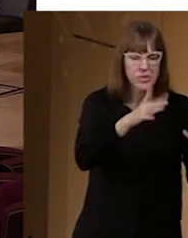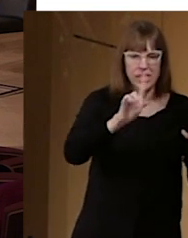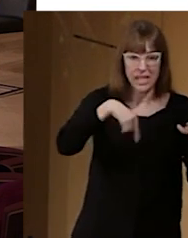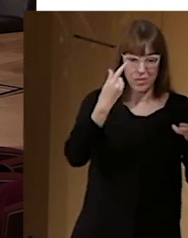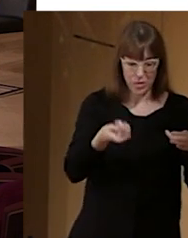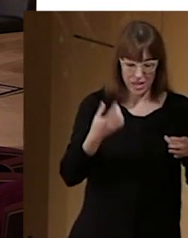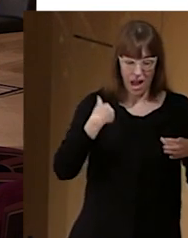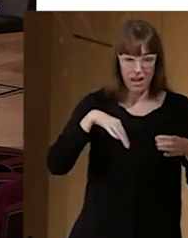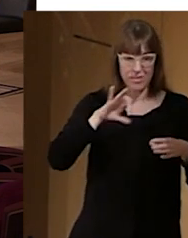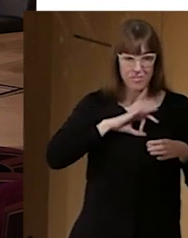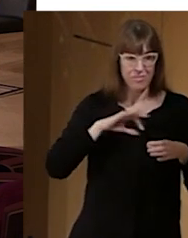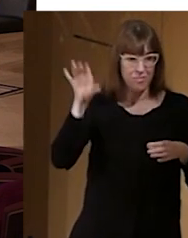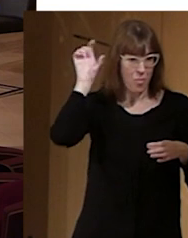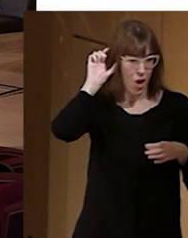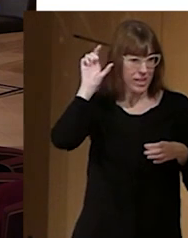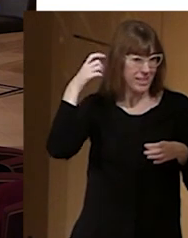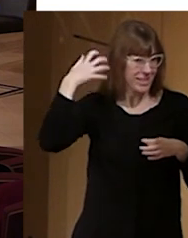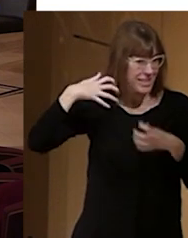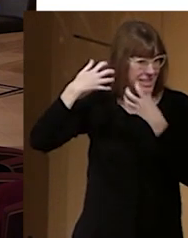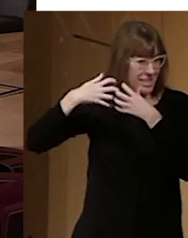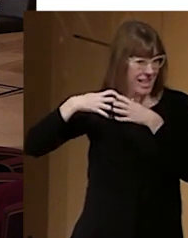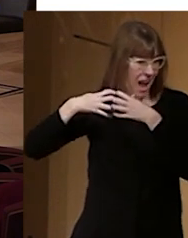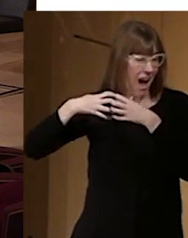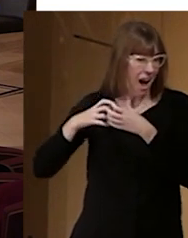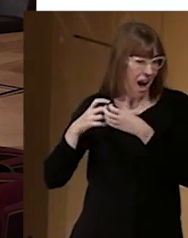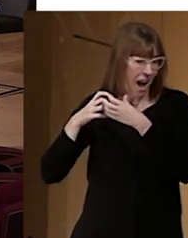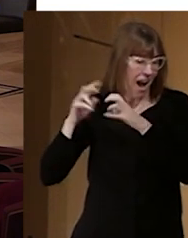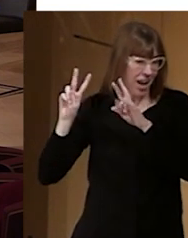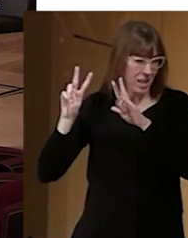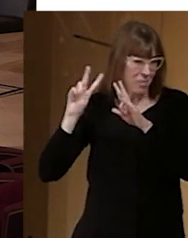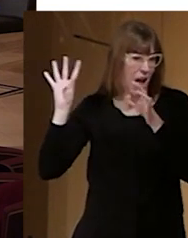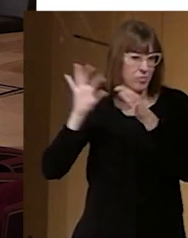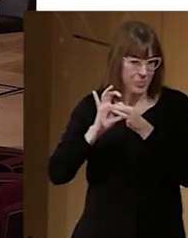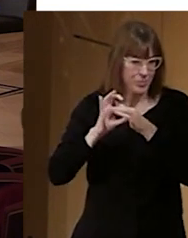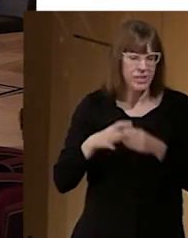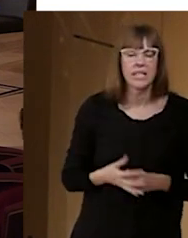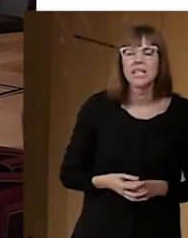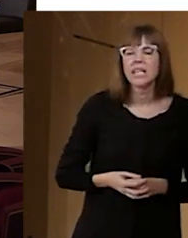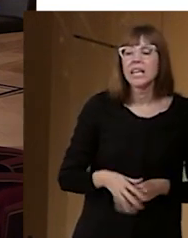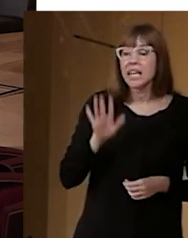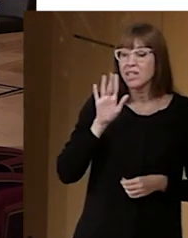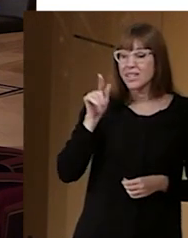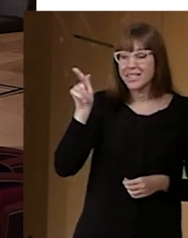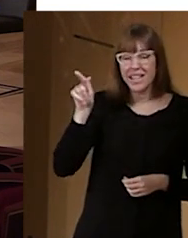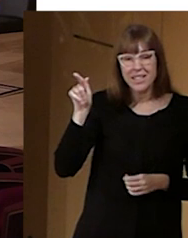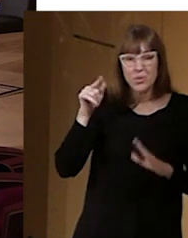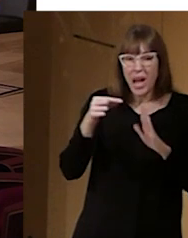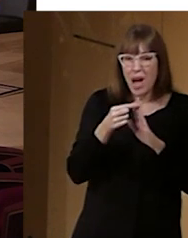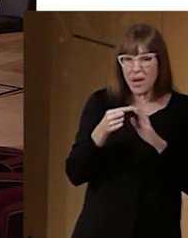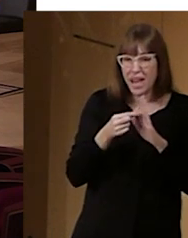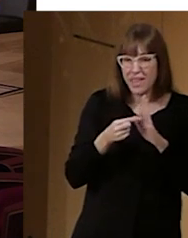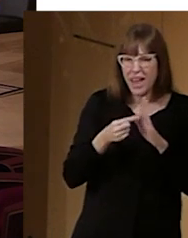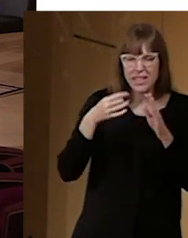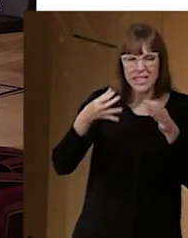la funcionalidad en la prótesis y recibir eso. Esta es una medida que siempre recomendamos a cualquier espacio cultural que la tengan. ¿Por qué? Porque es,